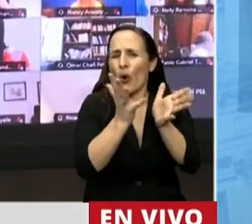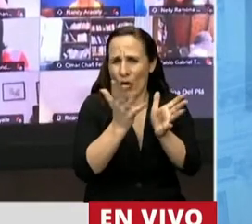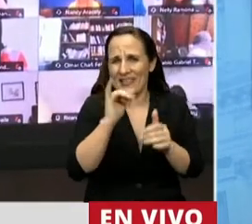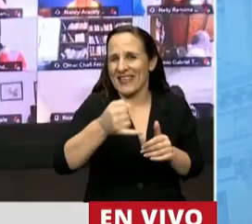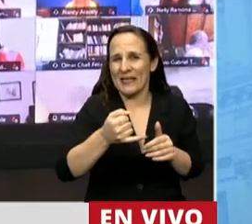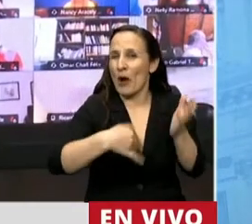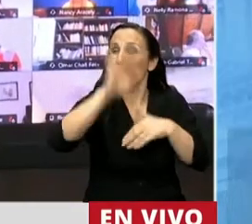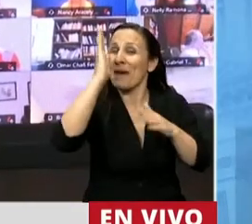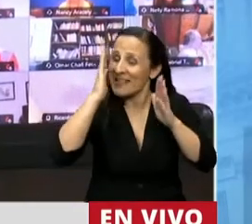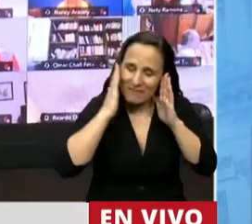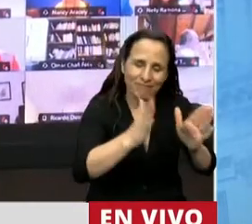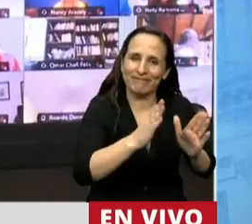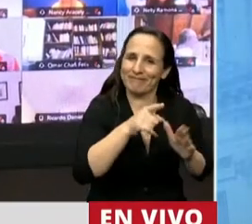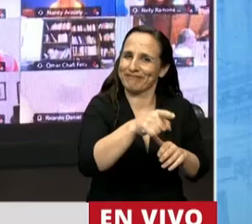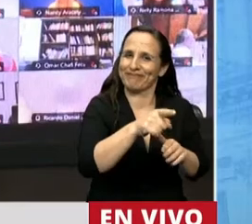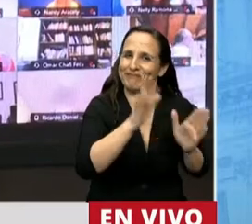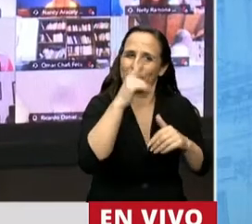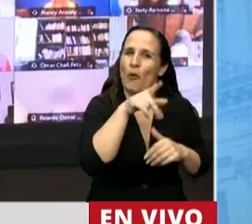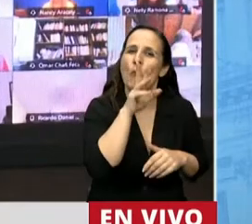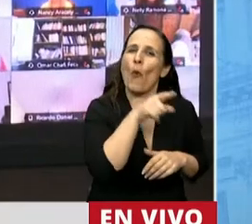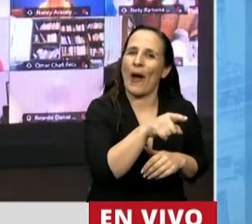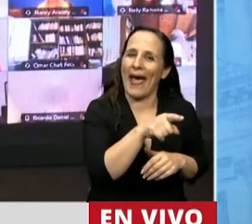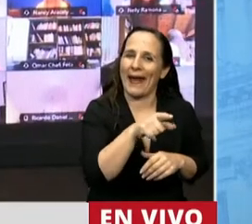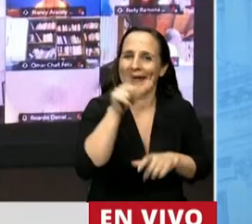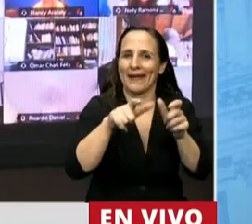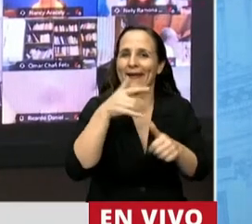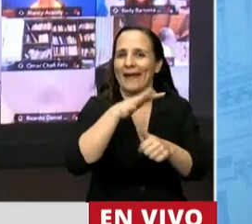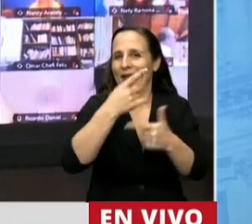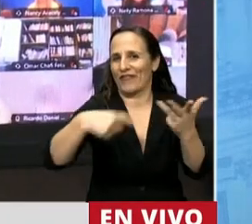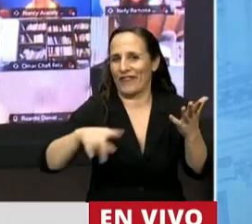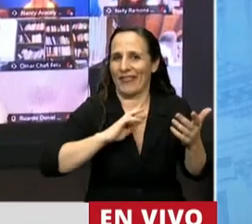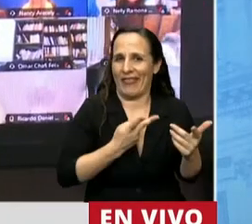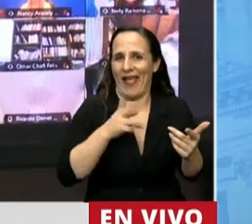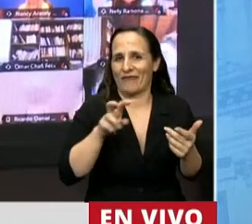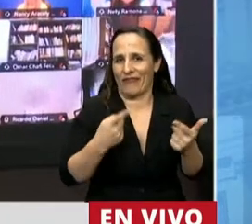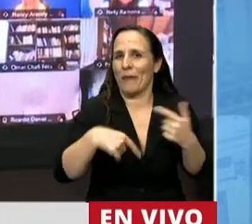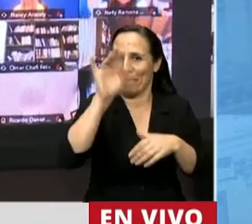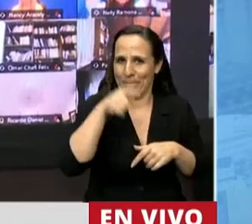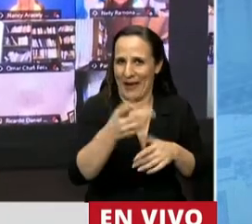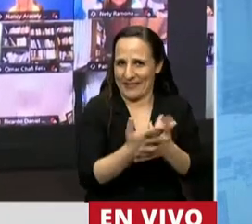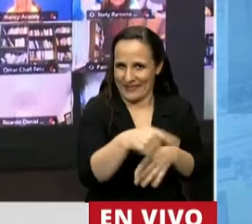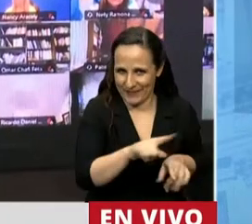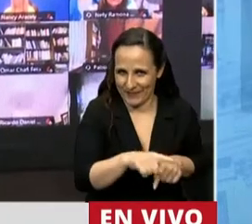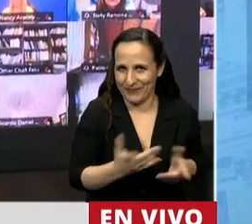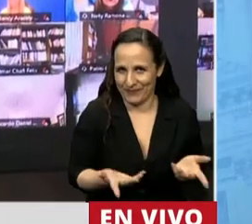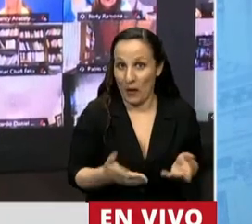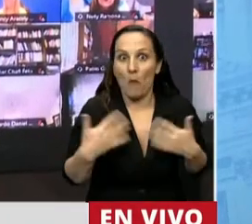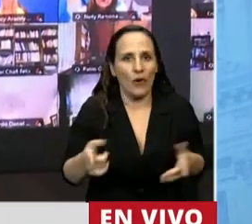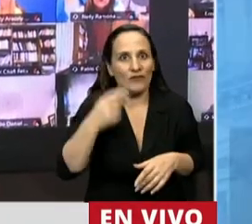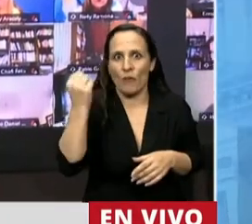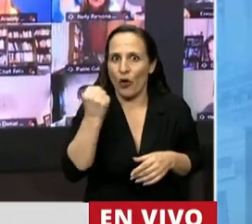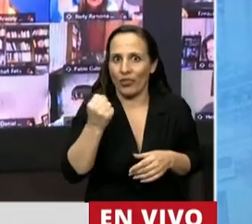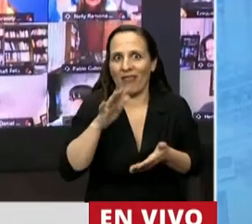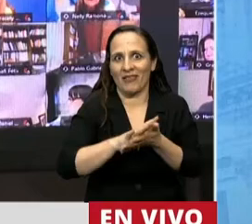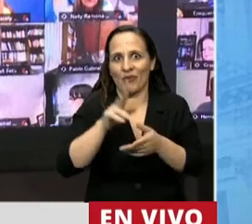preferida. Somos las mujeres y las diversidades. Por eso es tan importante este convenio y su visión con relación a la violencia de